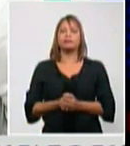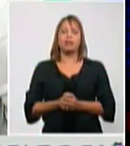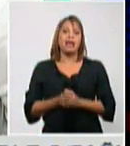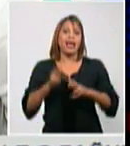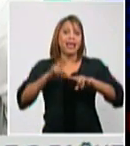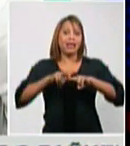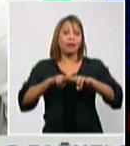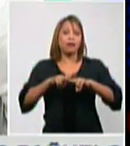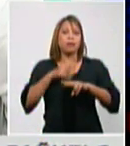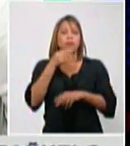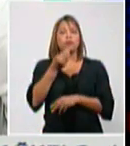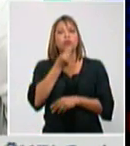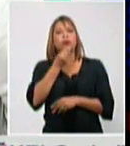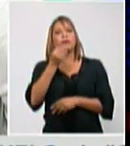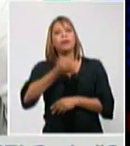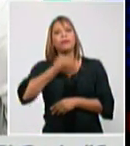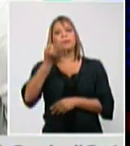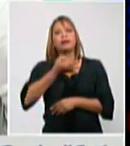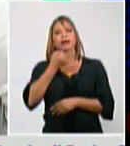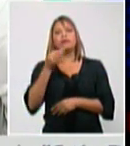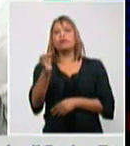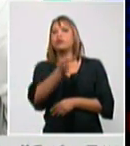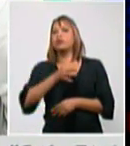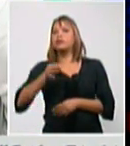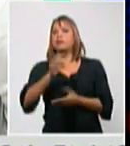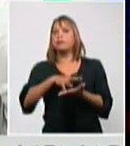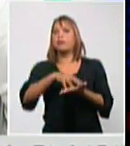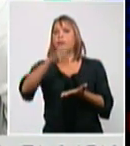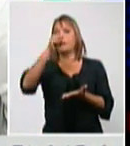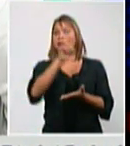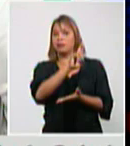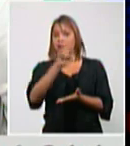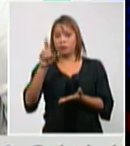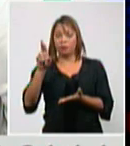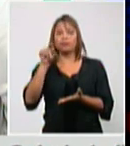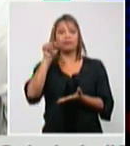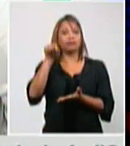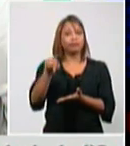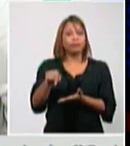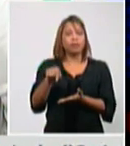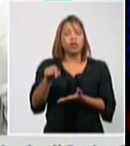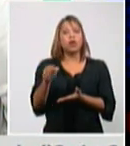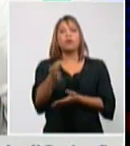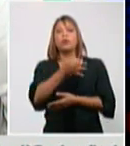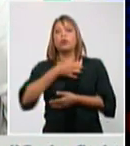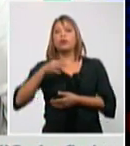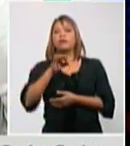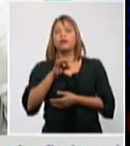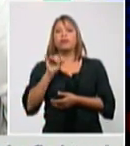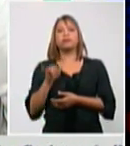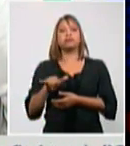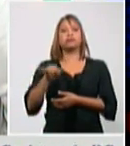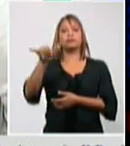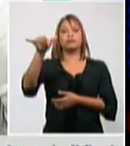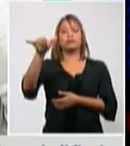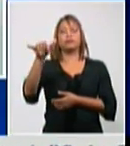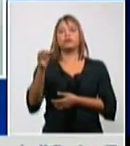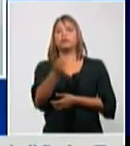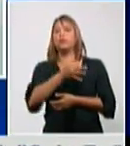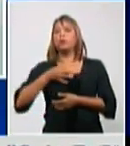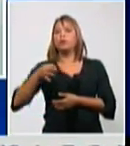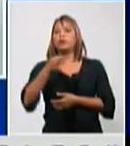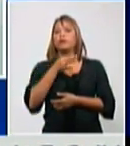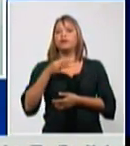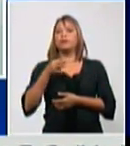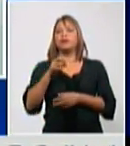mencionar el municipio Plaza de la Revolución el municipio Bolleros el municipio Habana